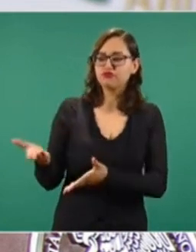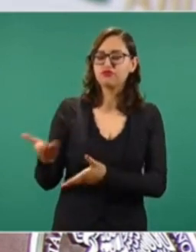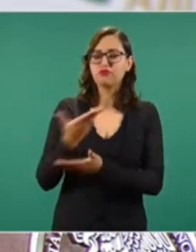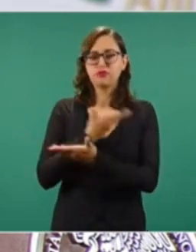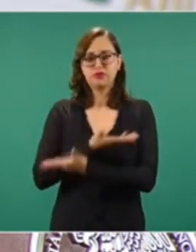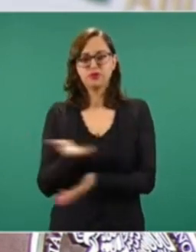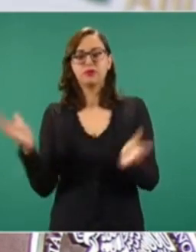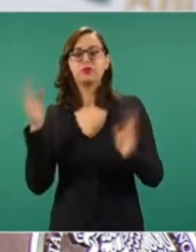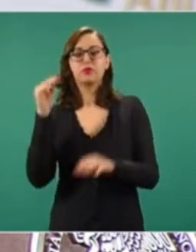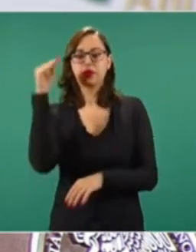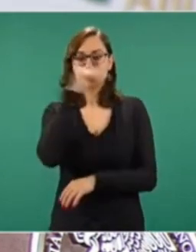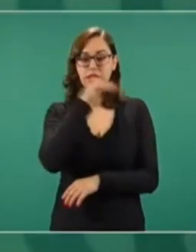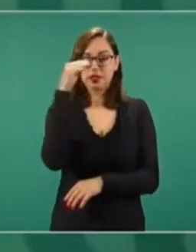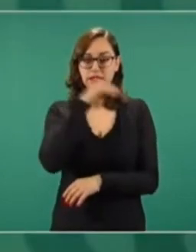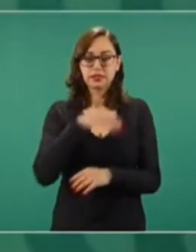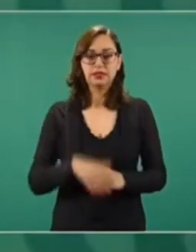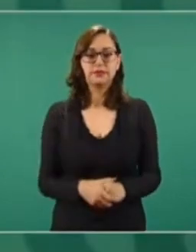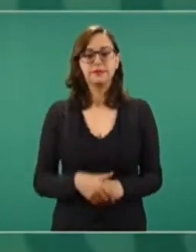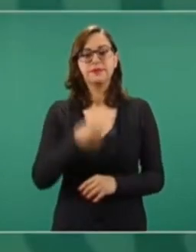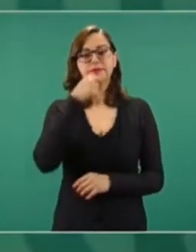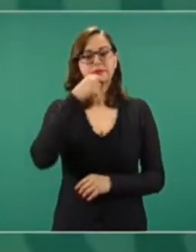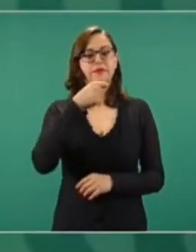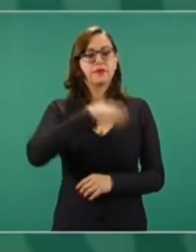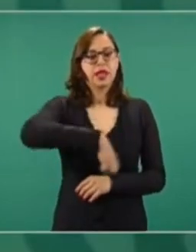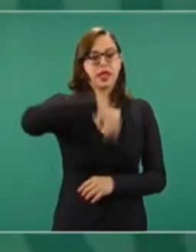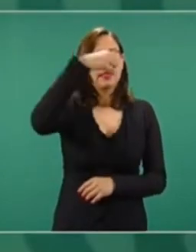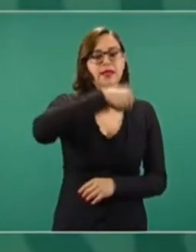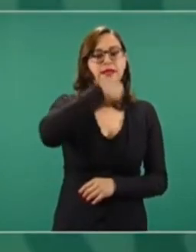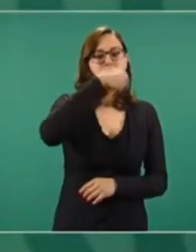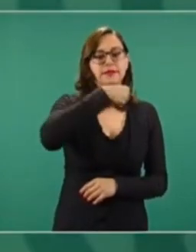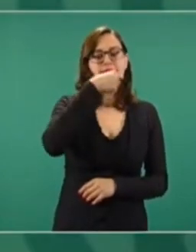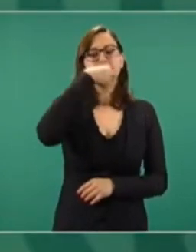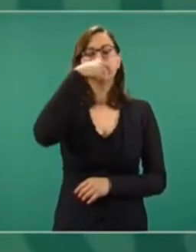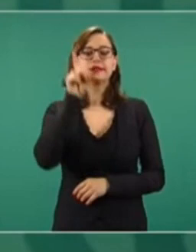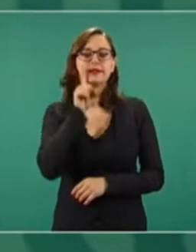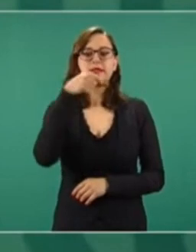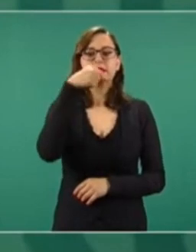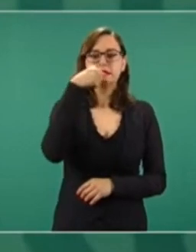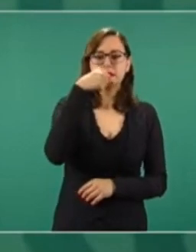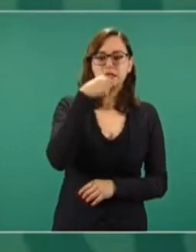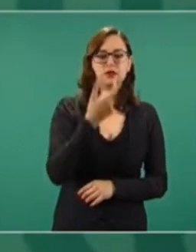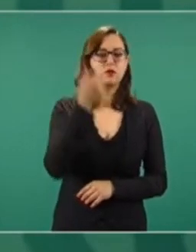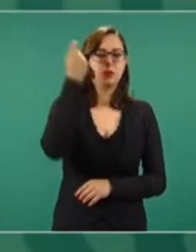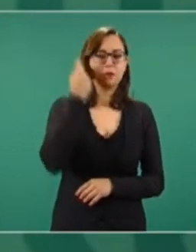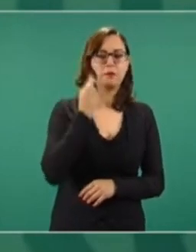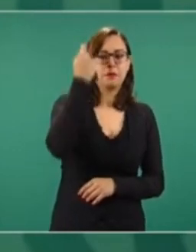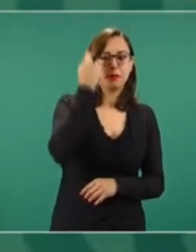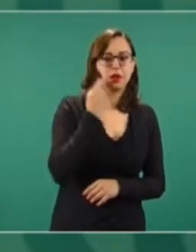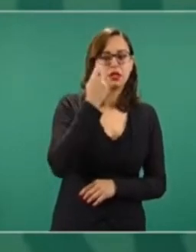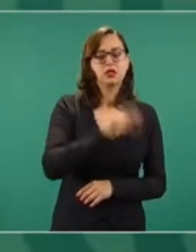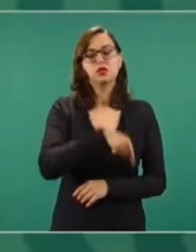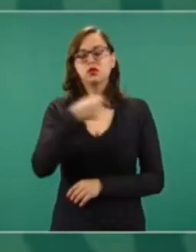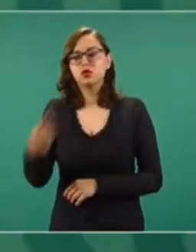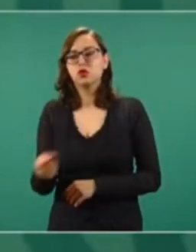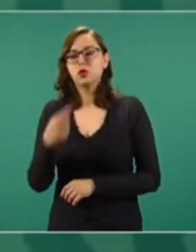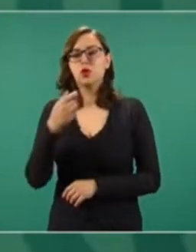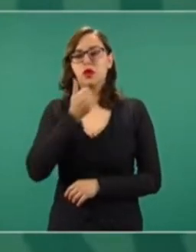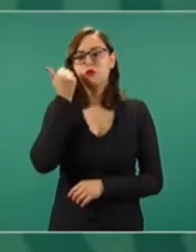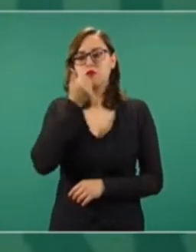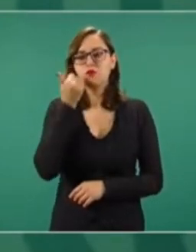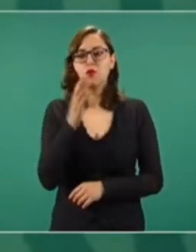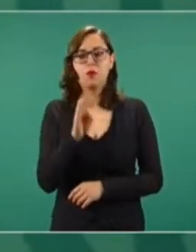sus pensiones, a los estudiantes pobres sus becas y la atención médica y los medicamentos